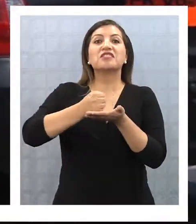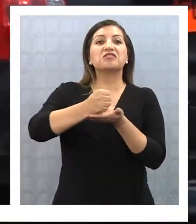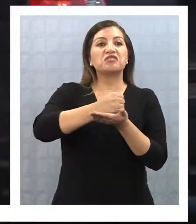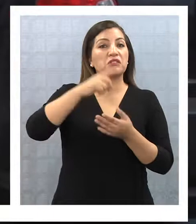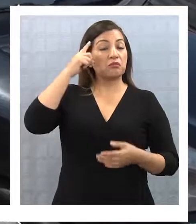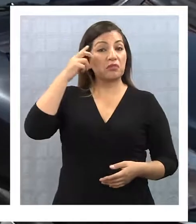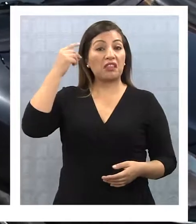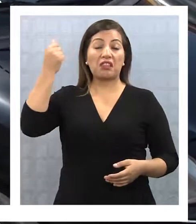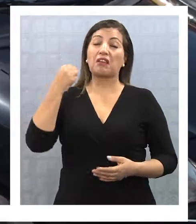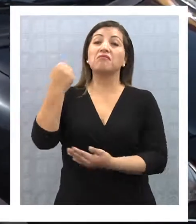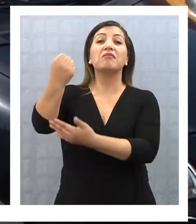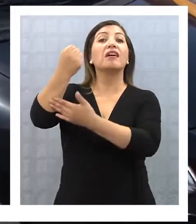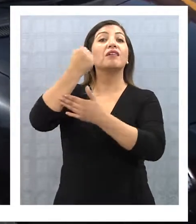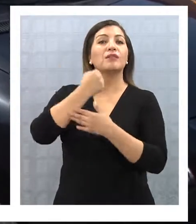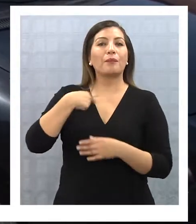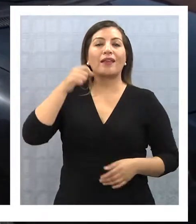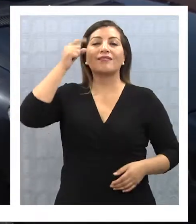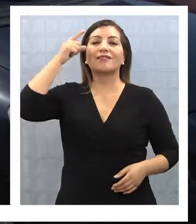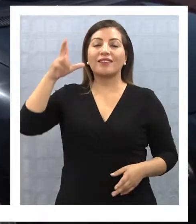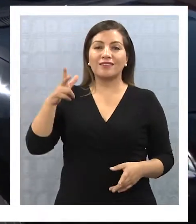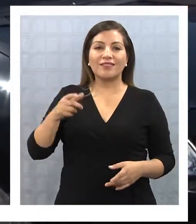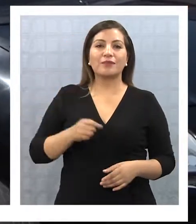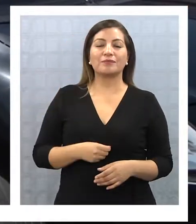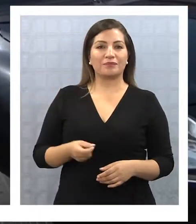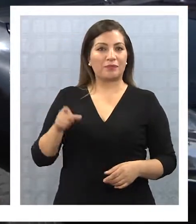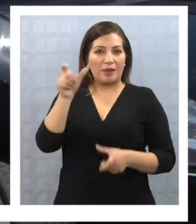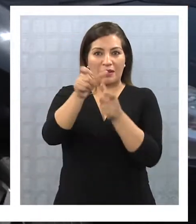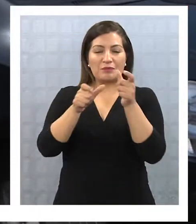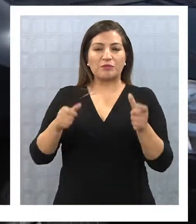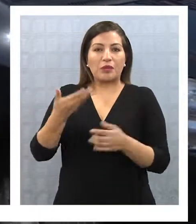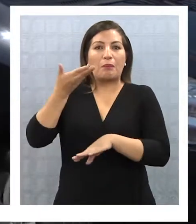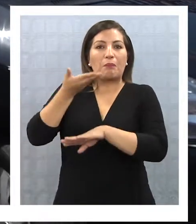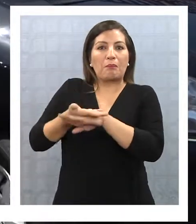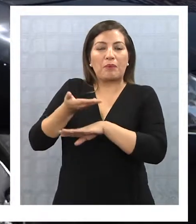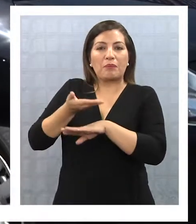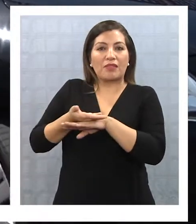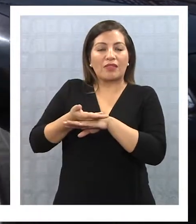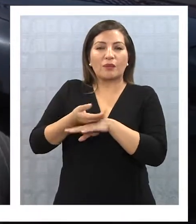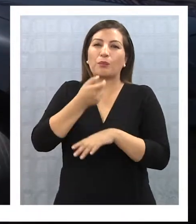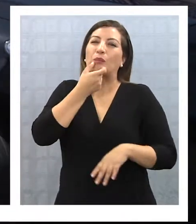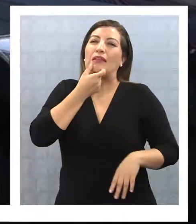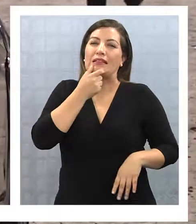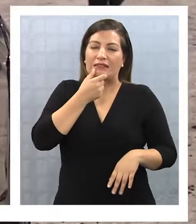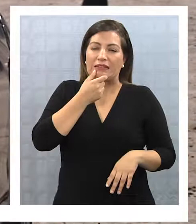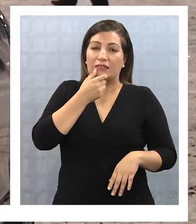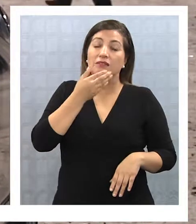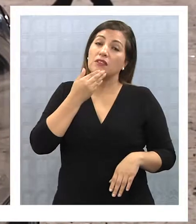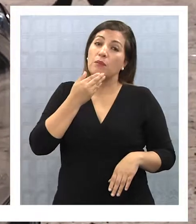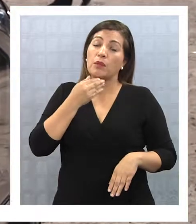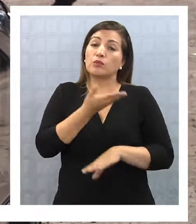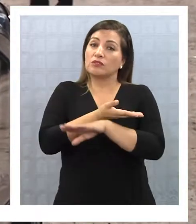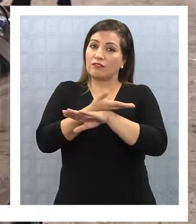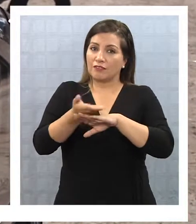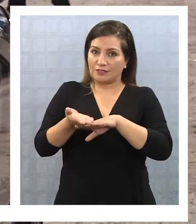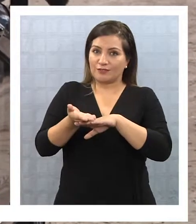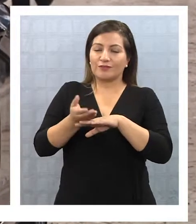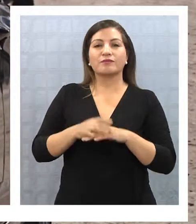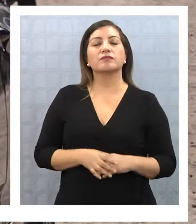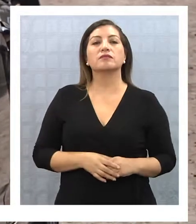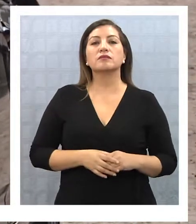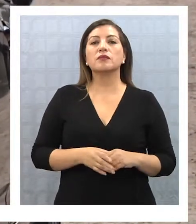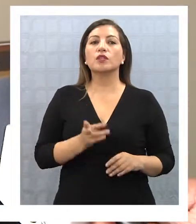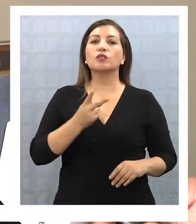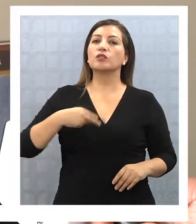la iniciativa puede ser de gran ayuda para entender lo solicitado por los pasajeros angloparlantes como para ofrecer algunos servicios.